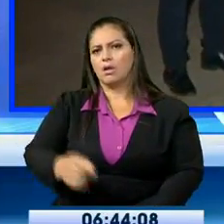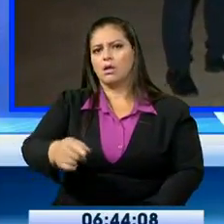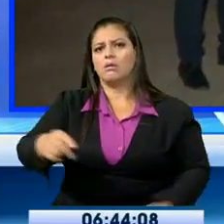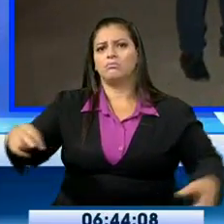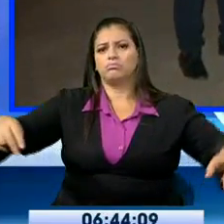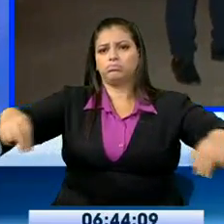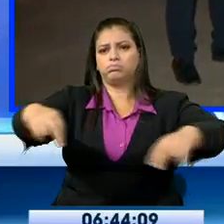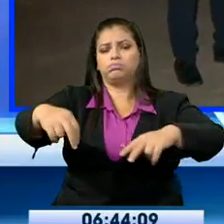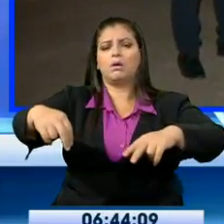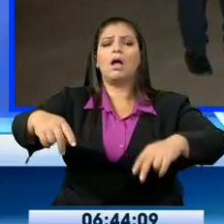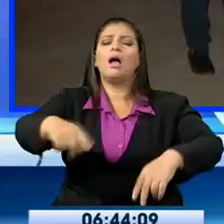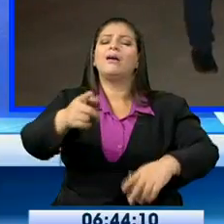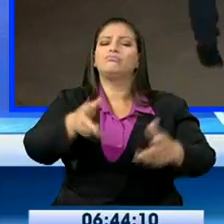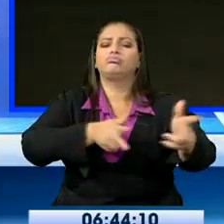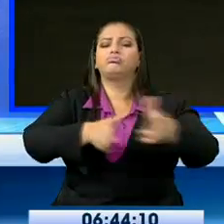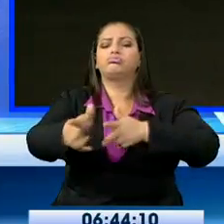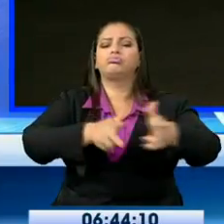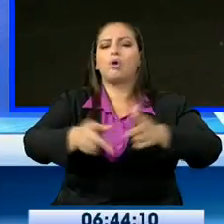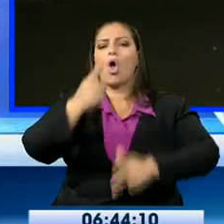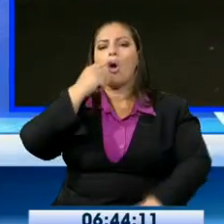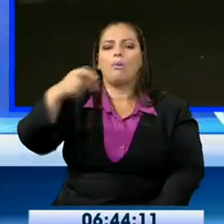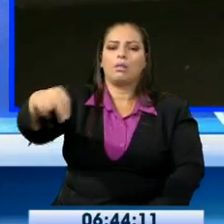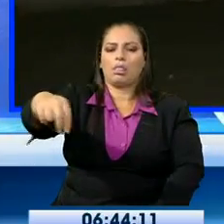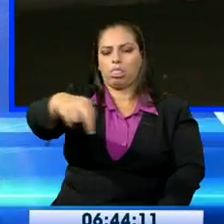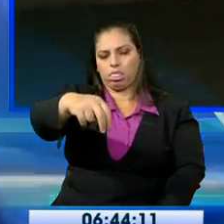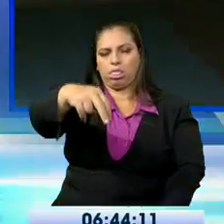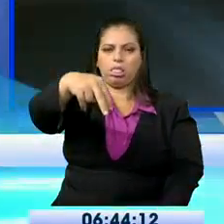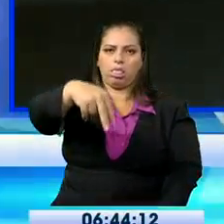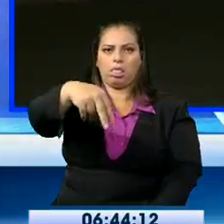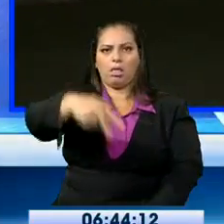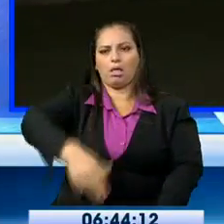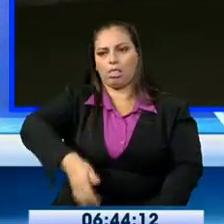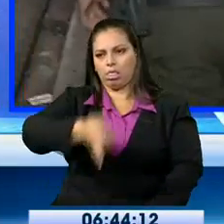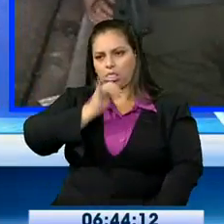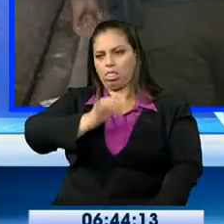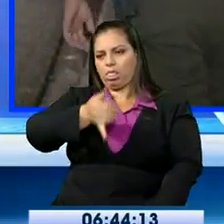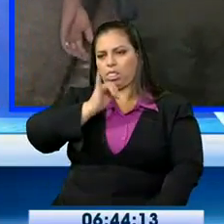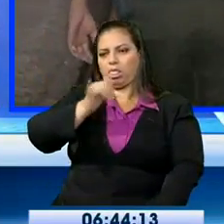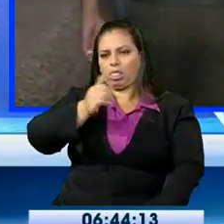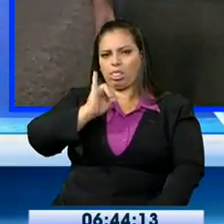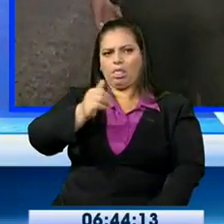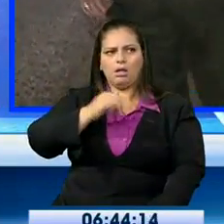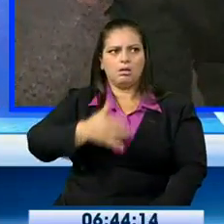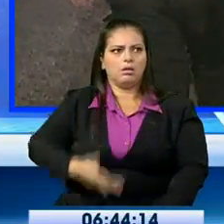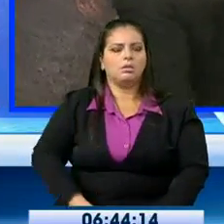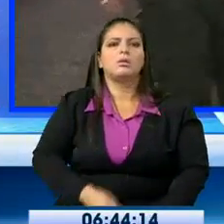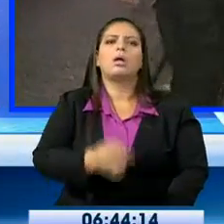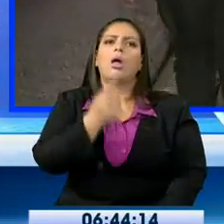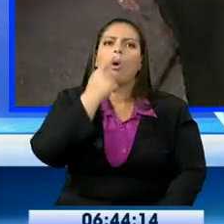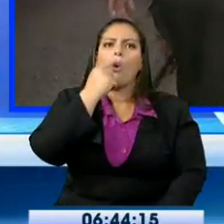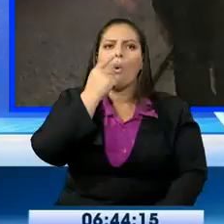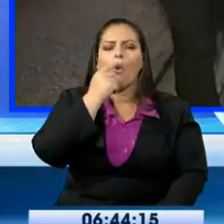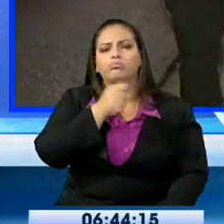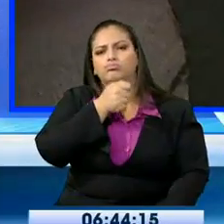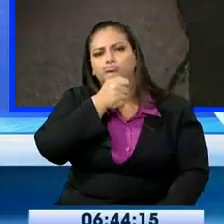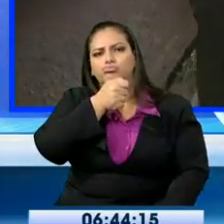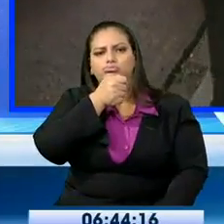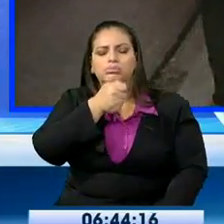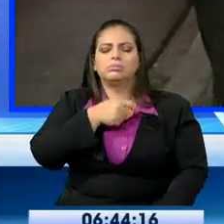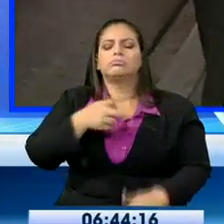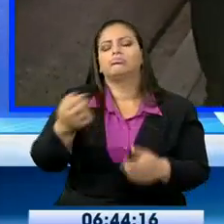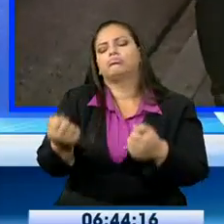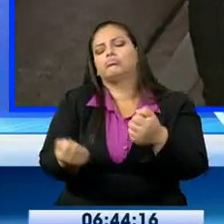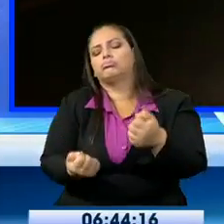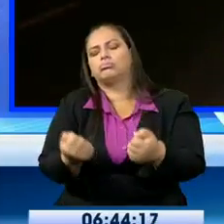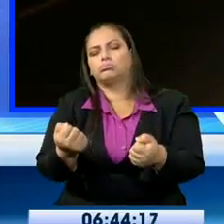nuestros compañeros, tanto el camarógrafo como el reportero, que acompañados también de la policía, al advertir que un ciudadano estaba en las